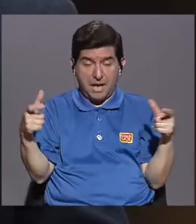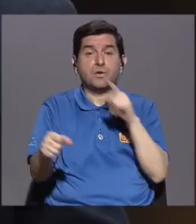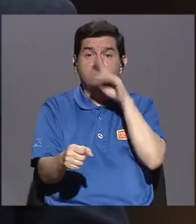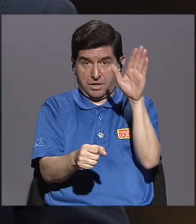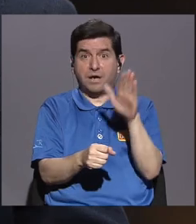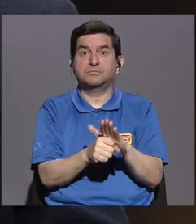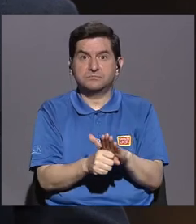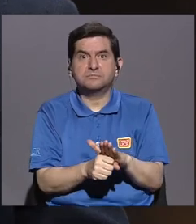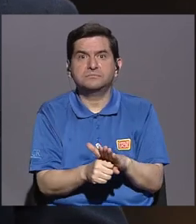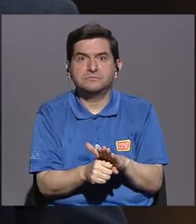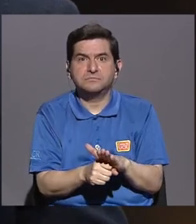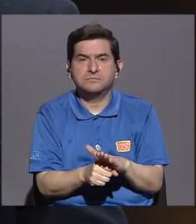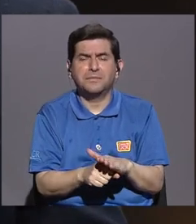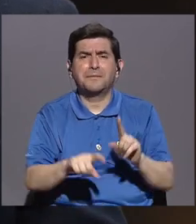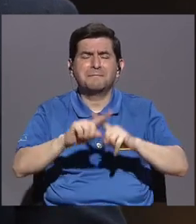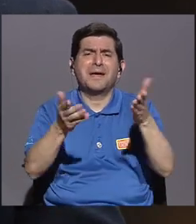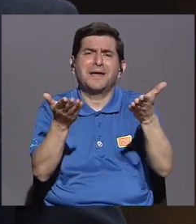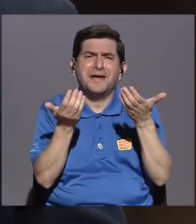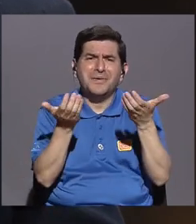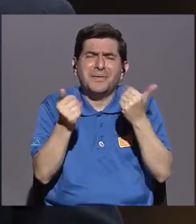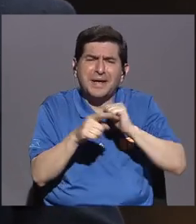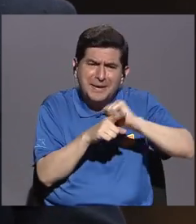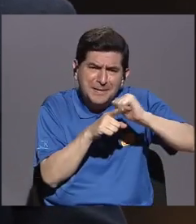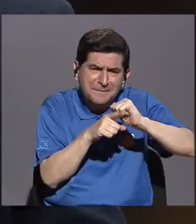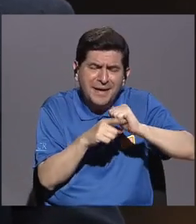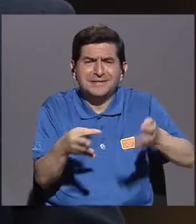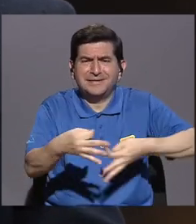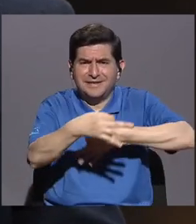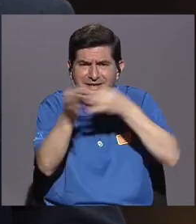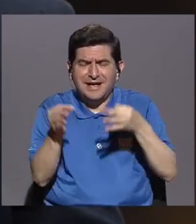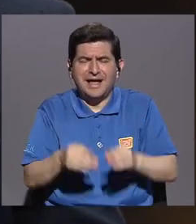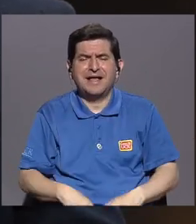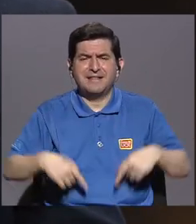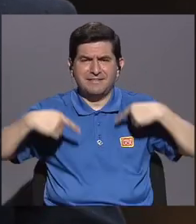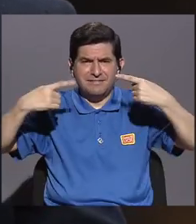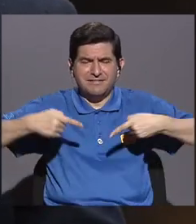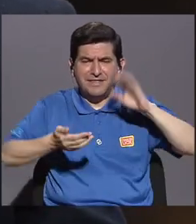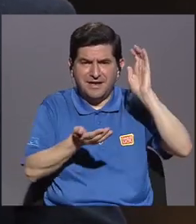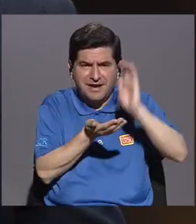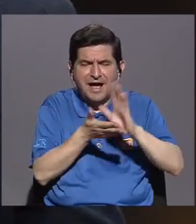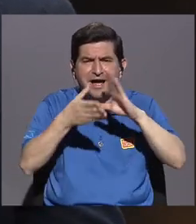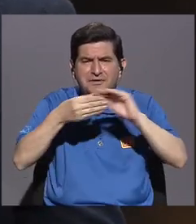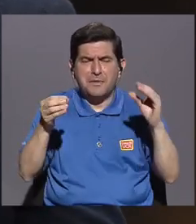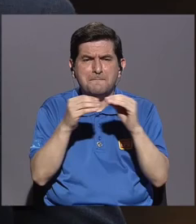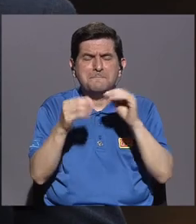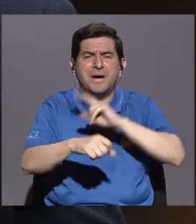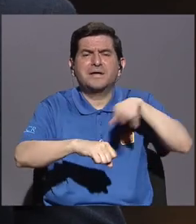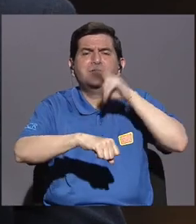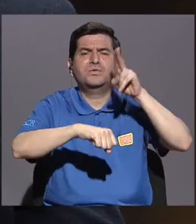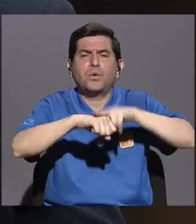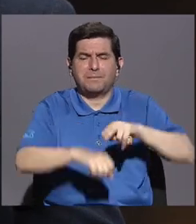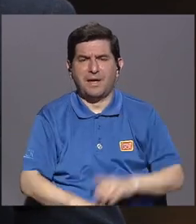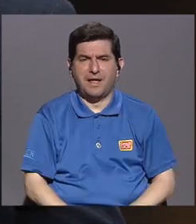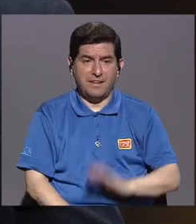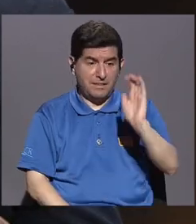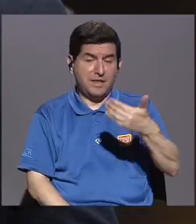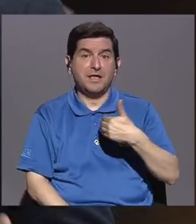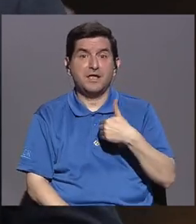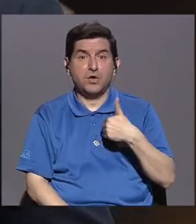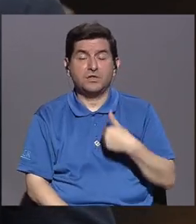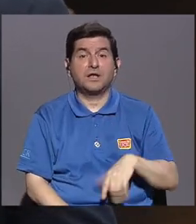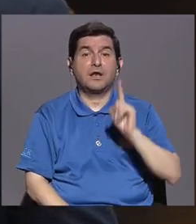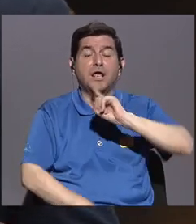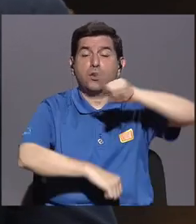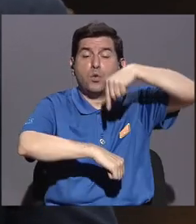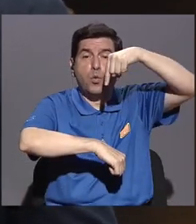las cumple, ¿verdad? Sí queremos que las prácticas y los talleres de Carretica Cuentera se conviertan en algo más frecuente. Que el niño tenga por lo